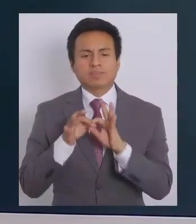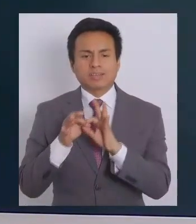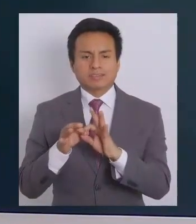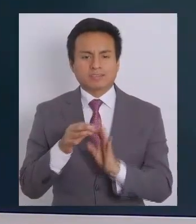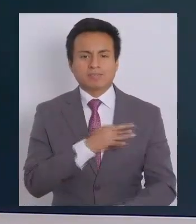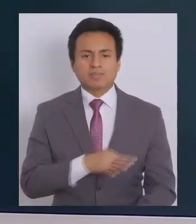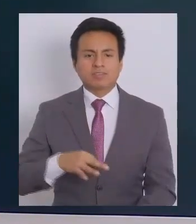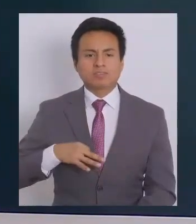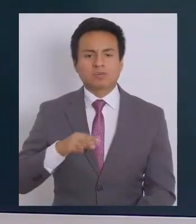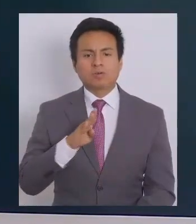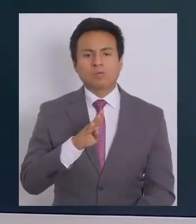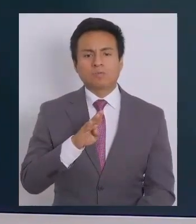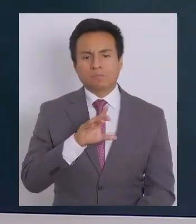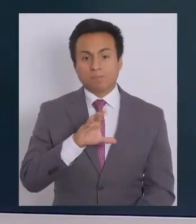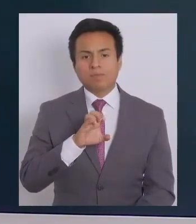Ministro Belolio.